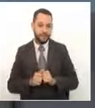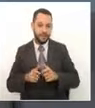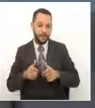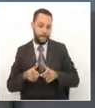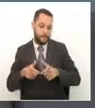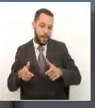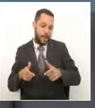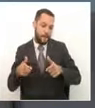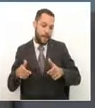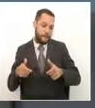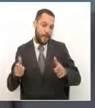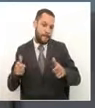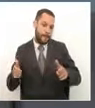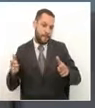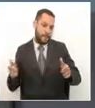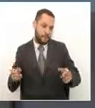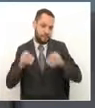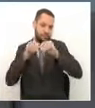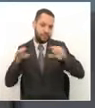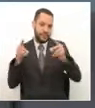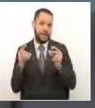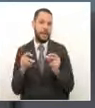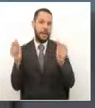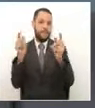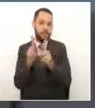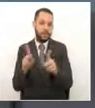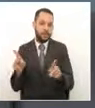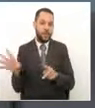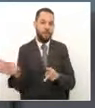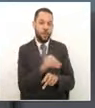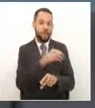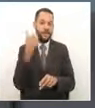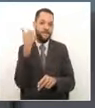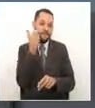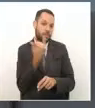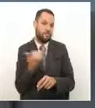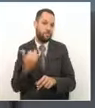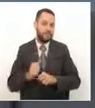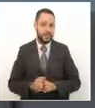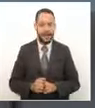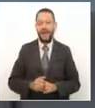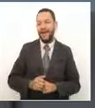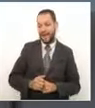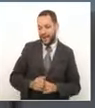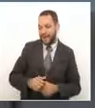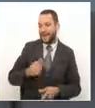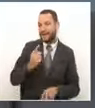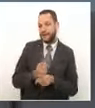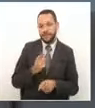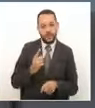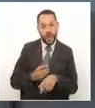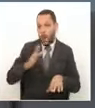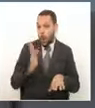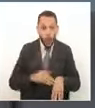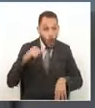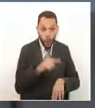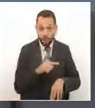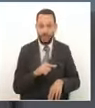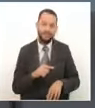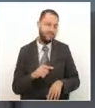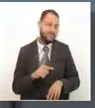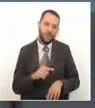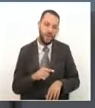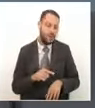cultivo y el ambiente ideal para que se propague y yo quiero que aprovechemos el tema de los rosales para que ustedes miren lo efectivo que ha sido la nación